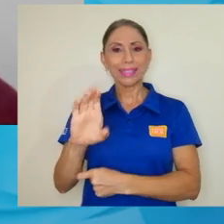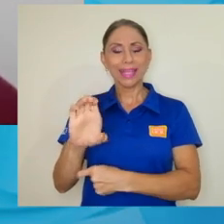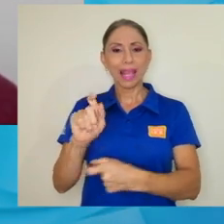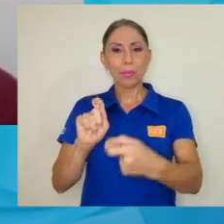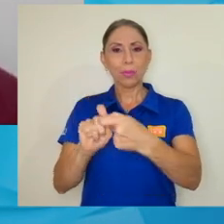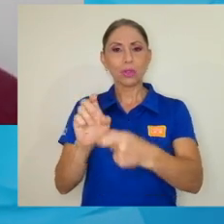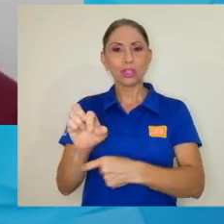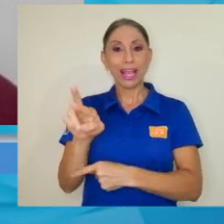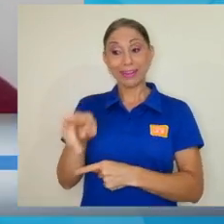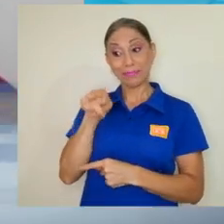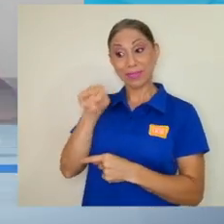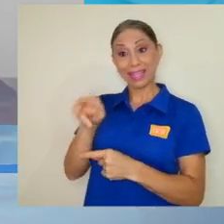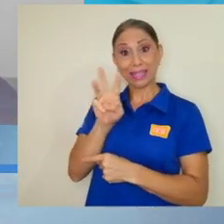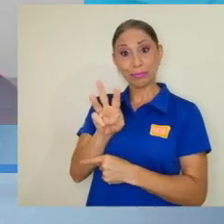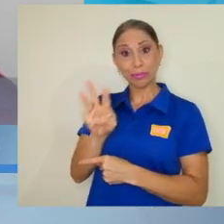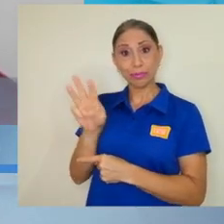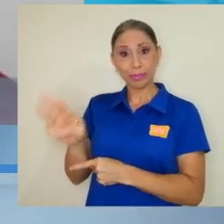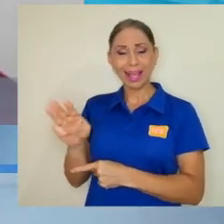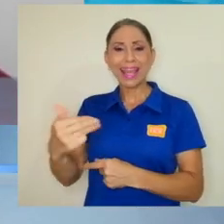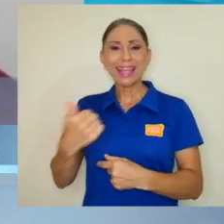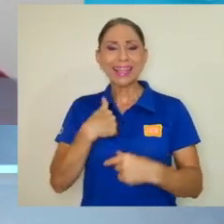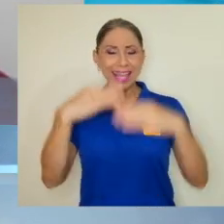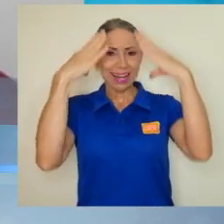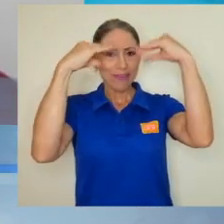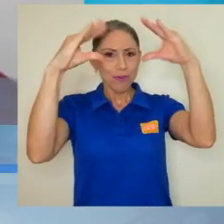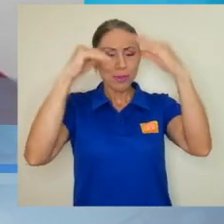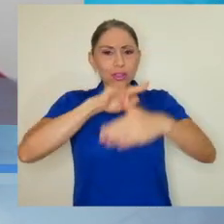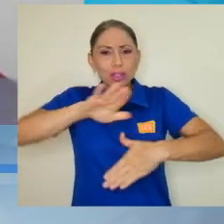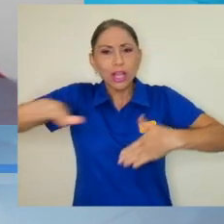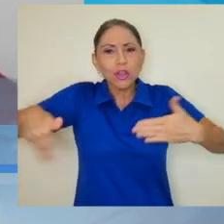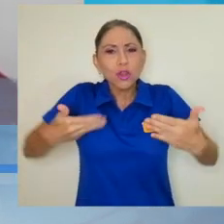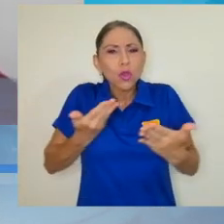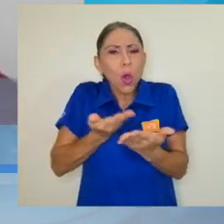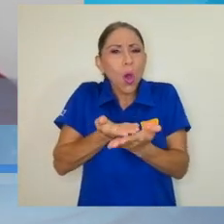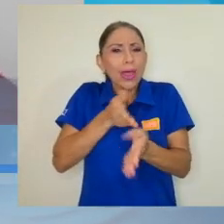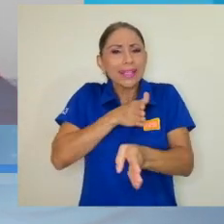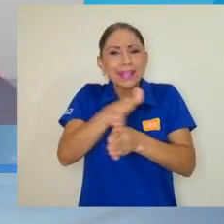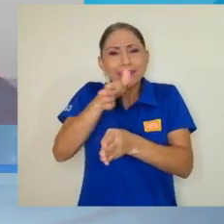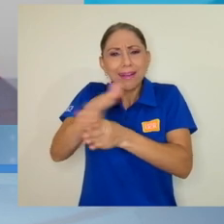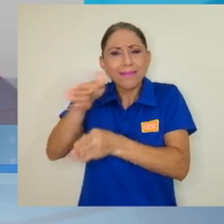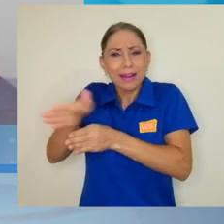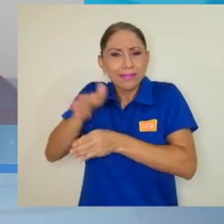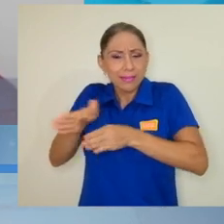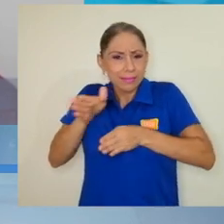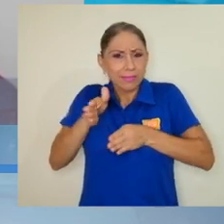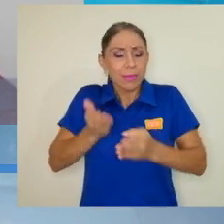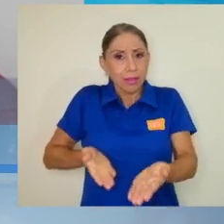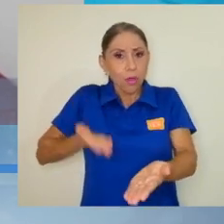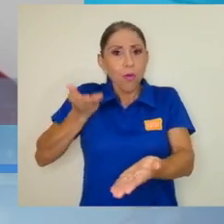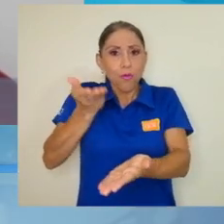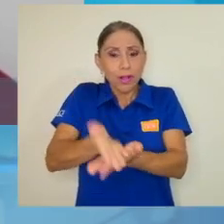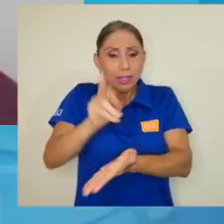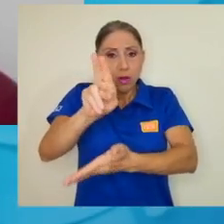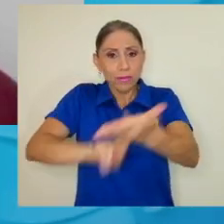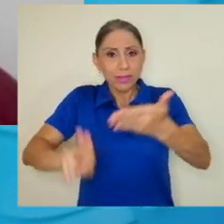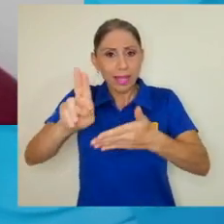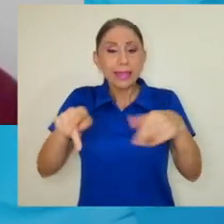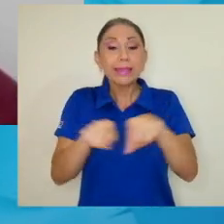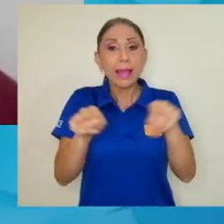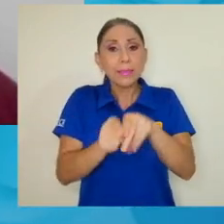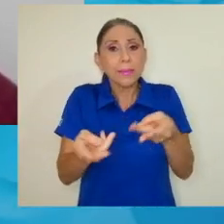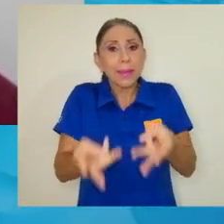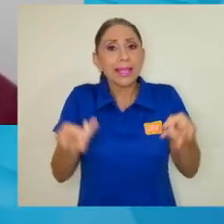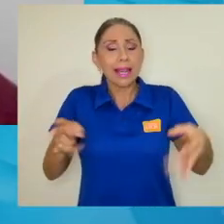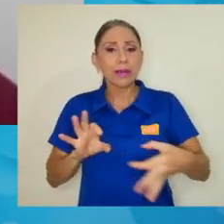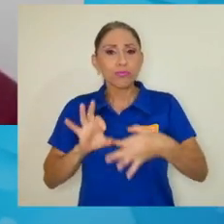sitio web de Feria Vocacional contiene información de toda la oferta educativa, todas las carreras que brinda la universidad y también material